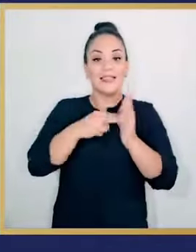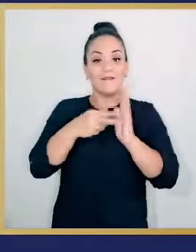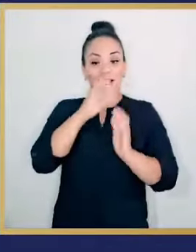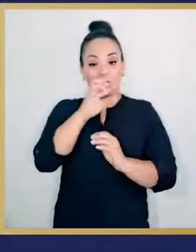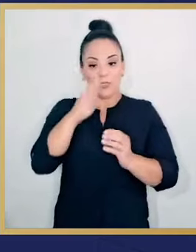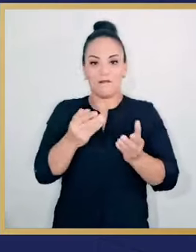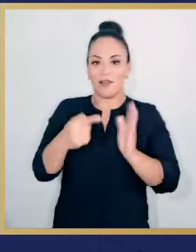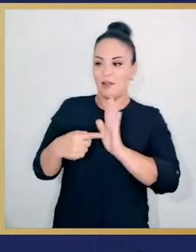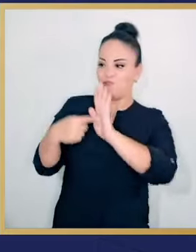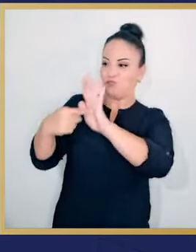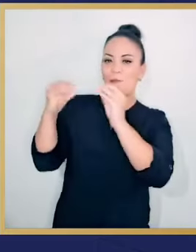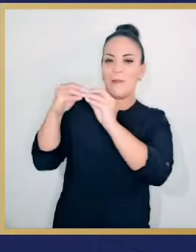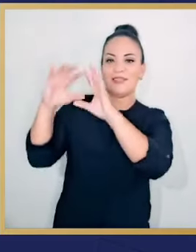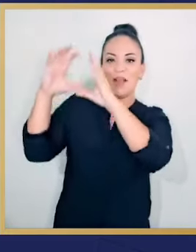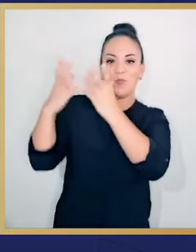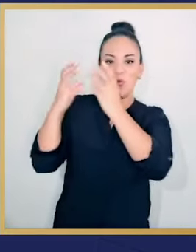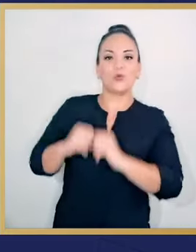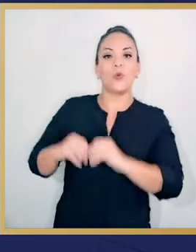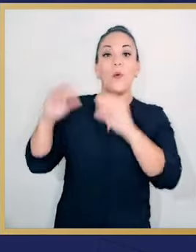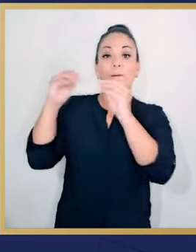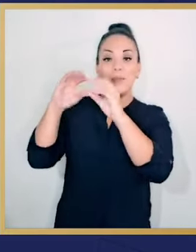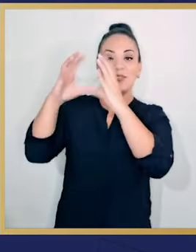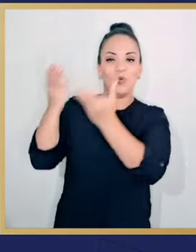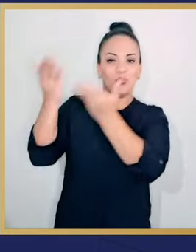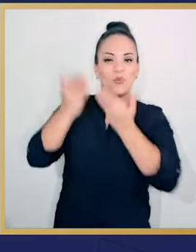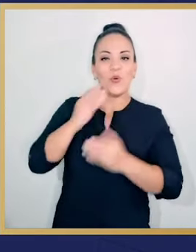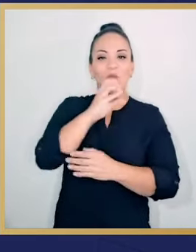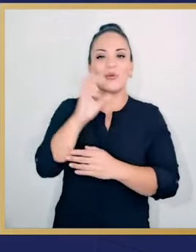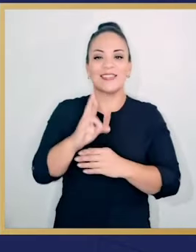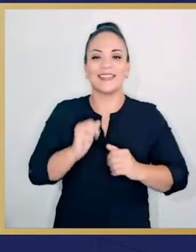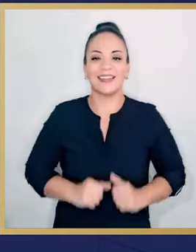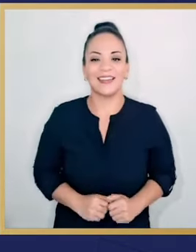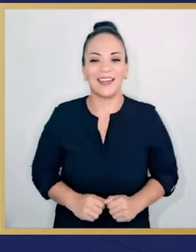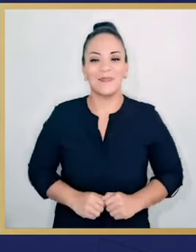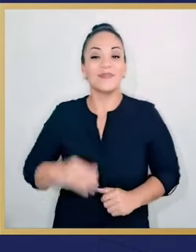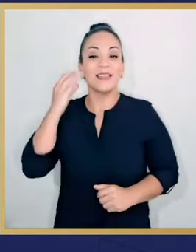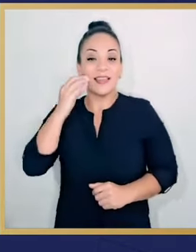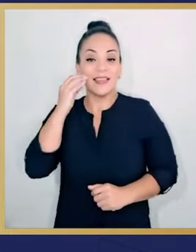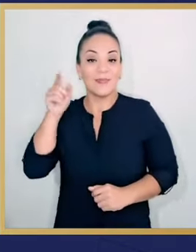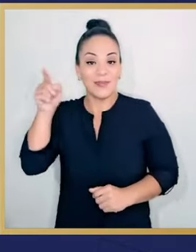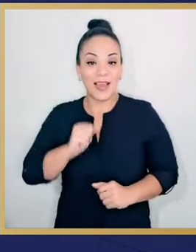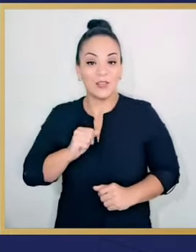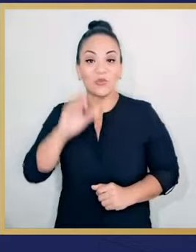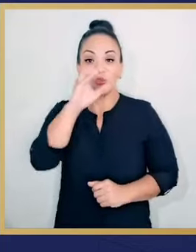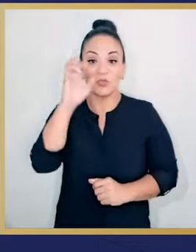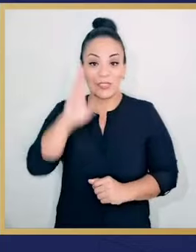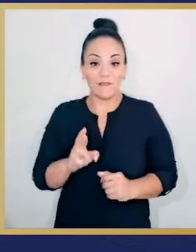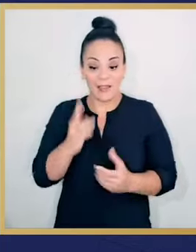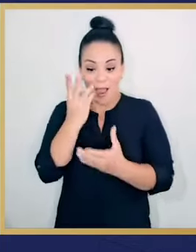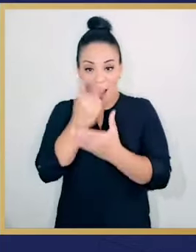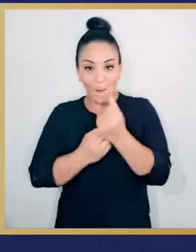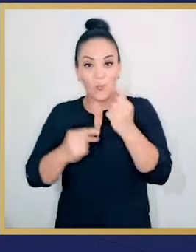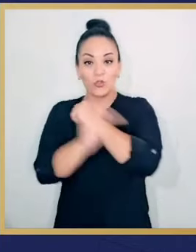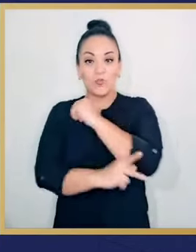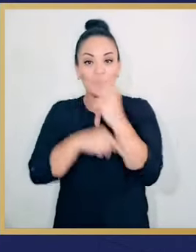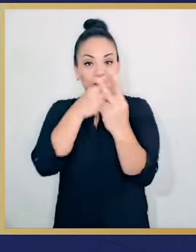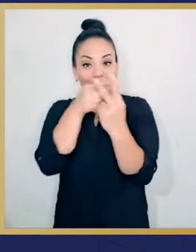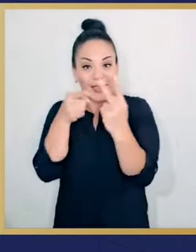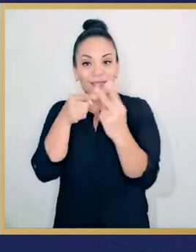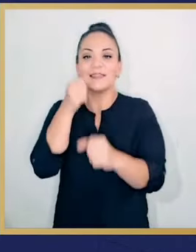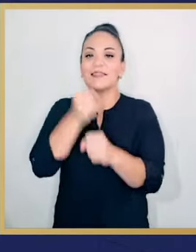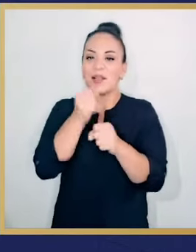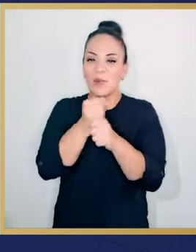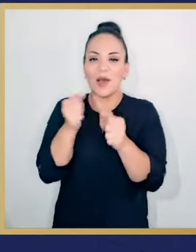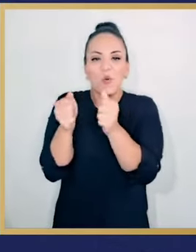Más Costa Rica en el mundo y más mundo en Costa Rica. Los Emiratos Árabes Unidos y Costa Rica